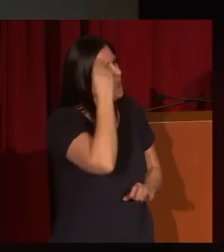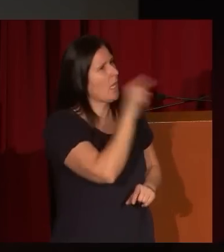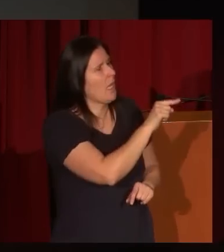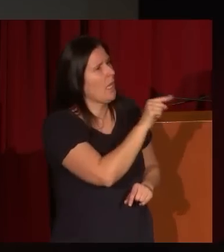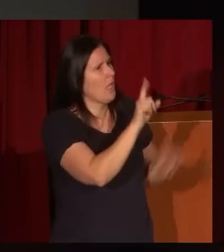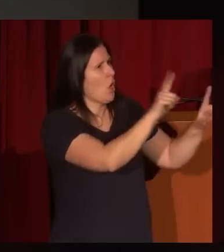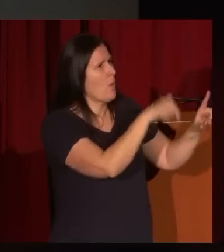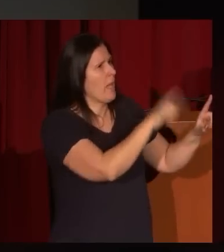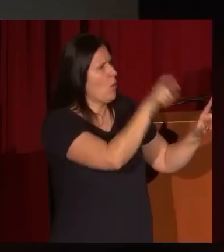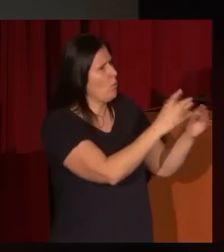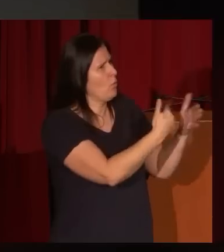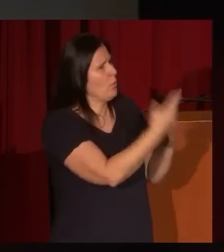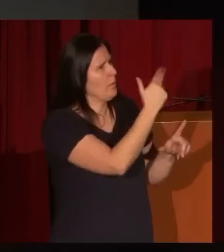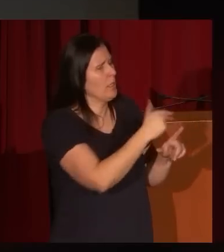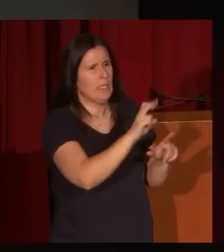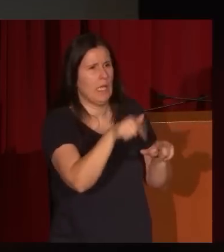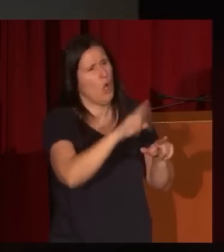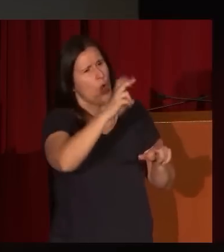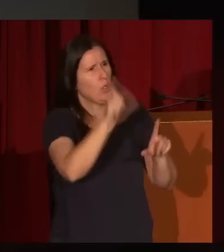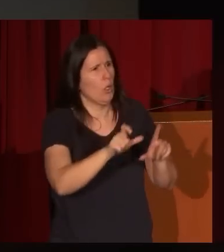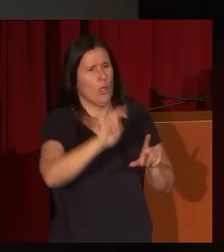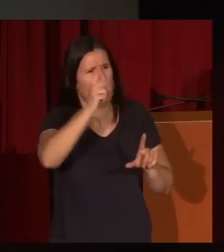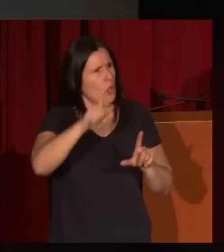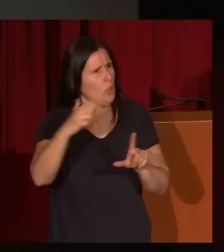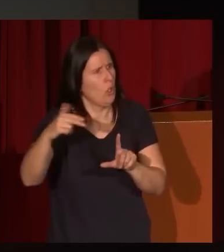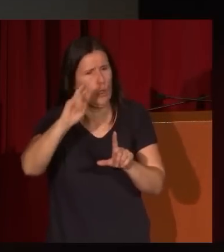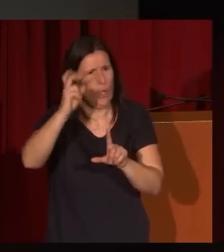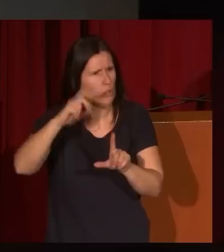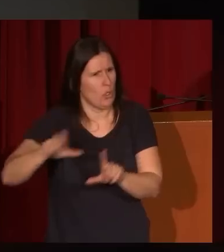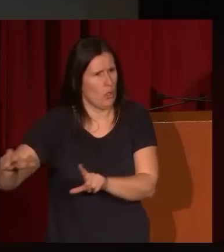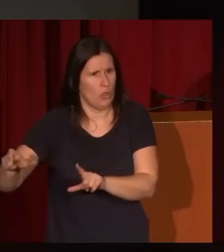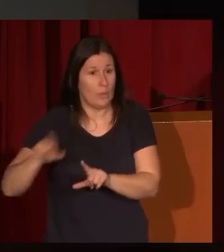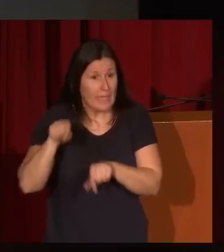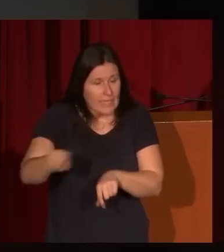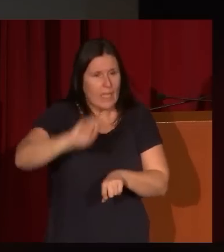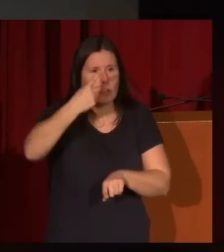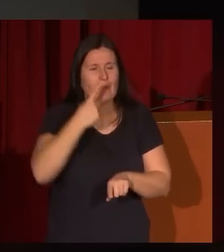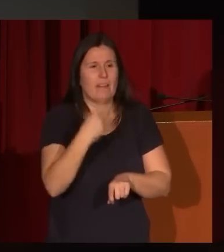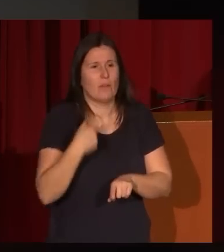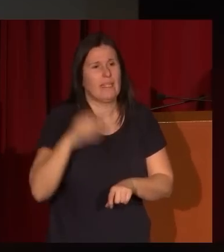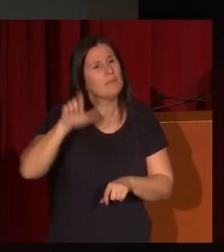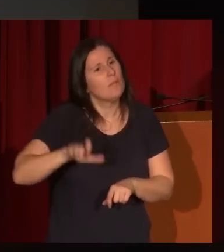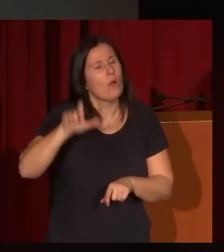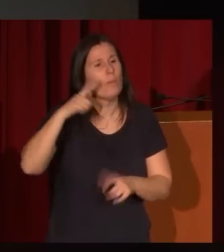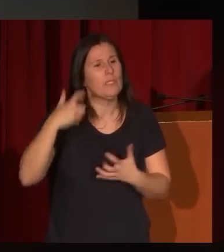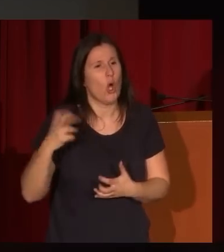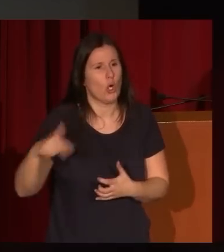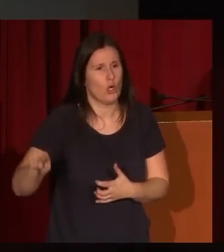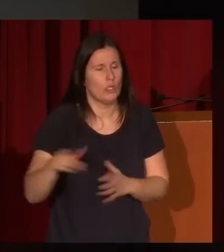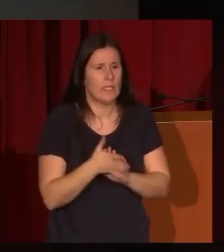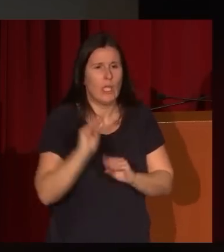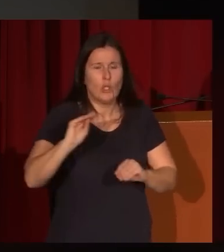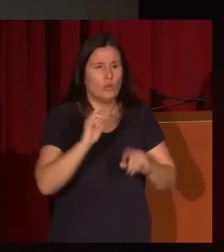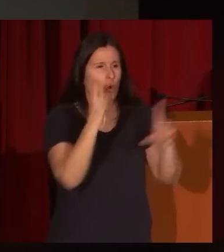que cada una de estas obras está pintada por un pintor diferente. Y esa es una de las primeras dificultades de Eugenio Lucas. Tiene unos